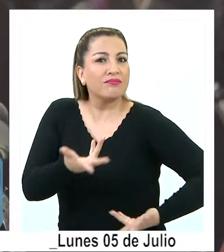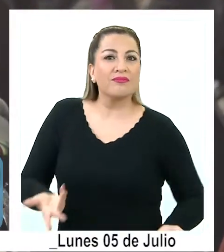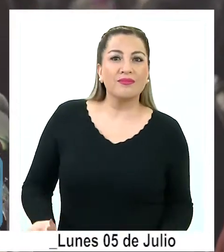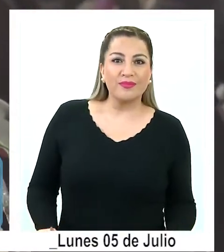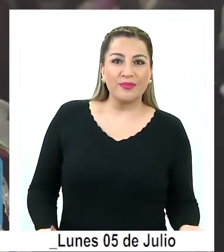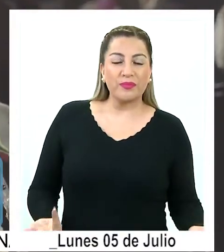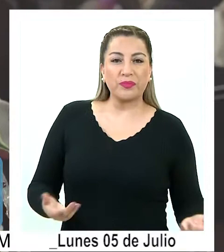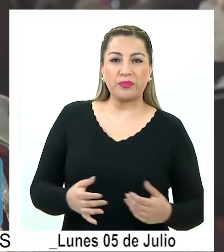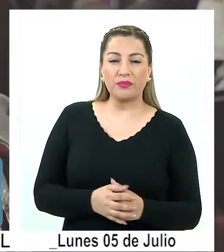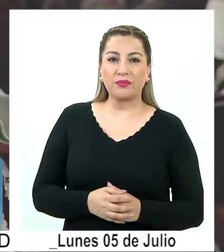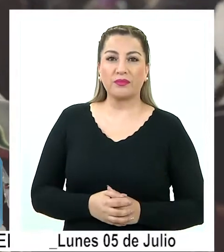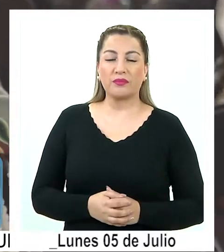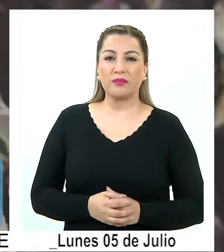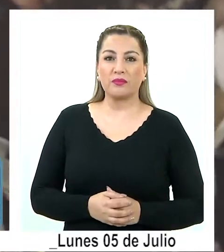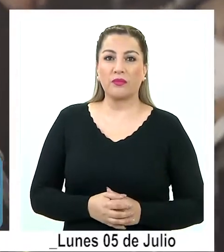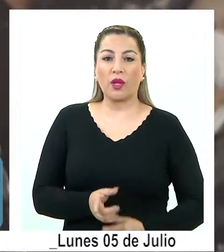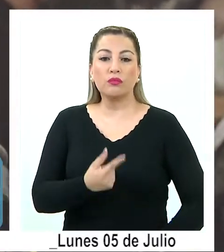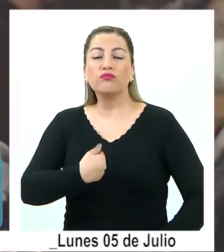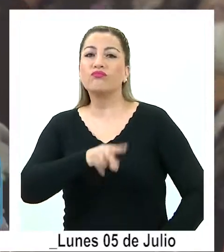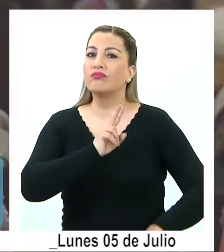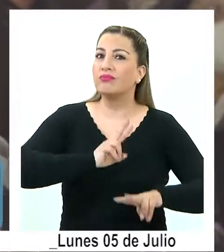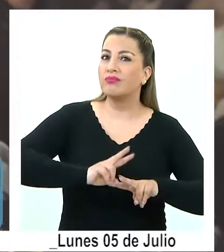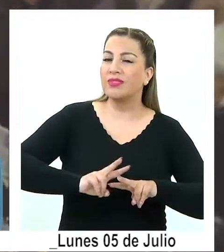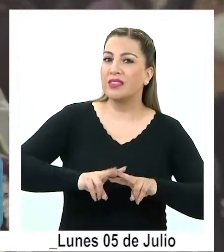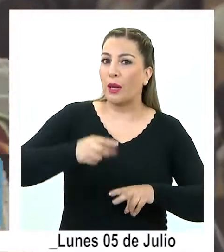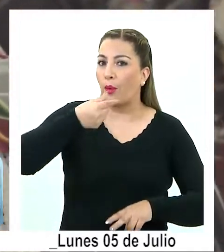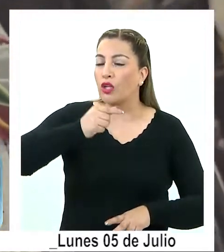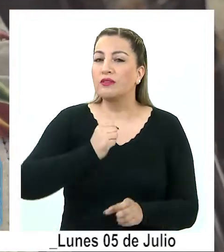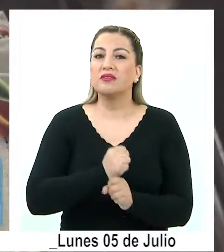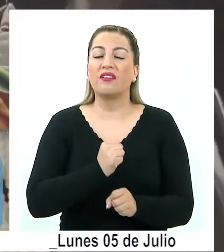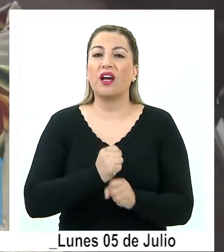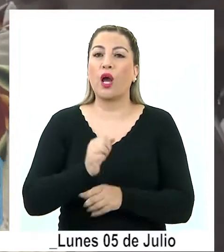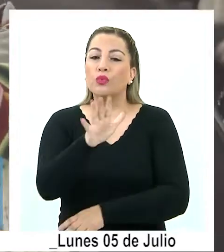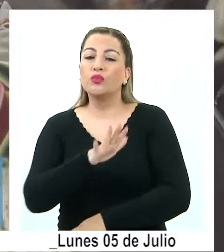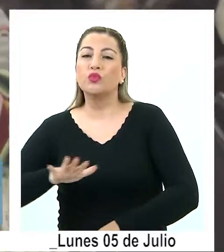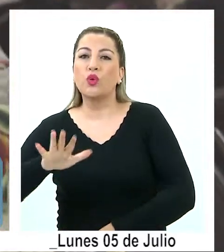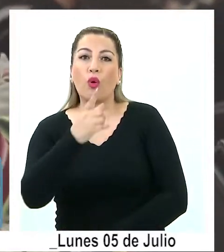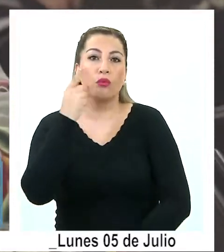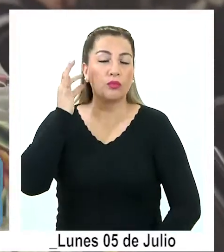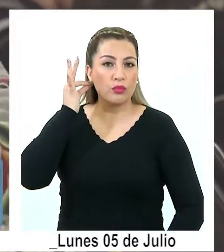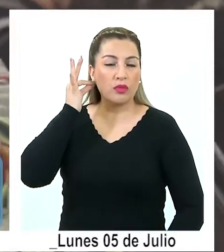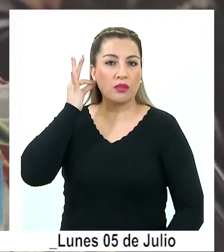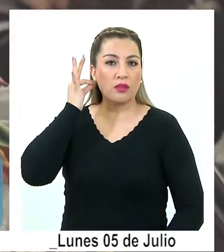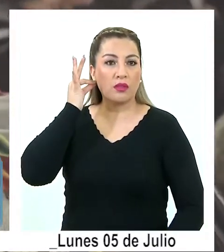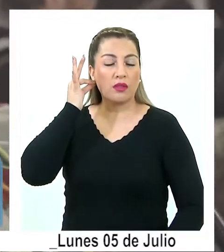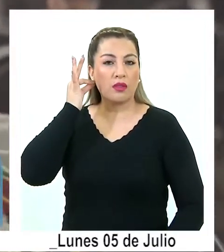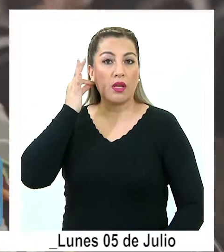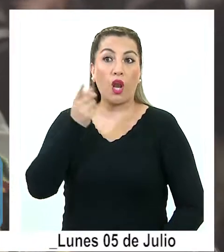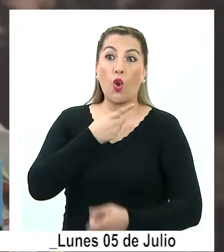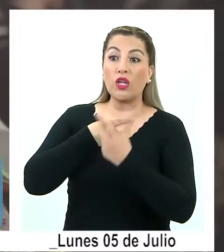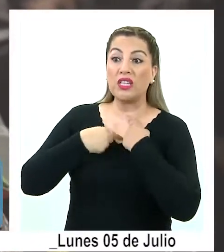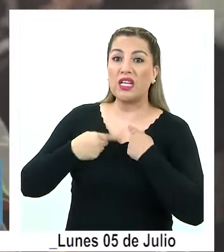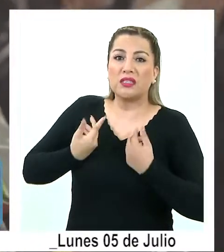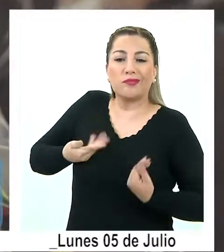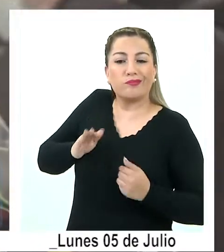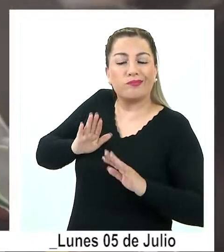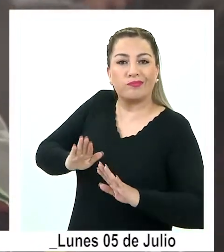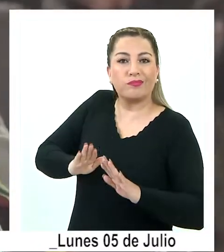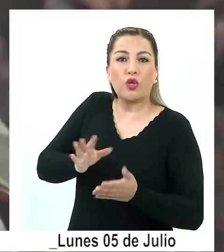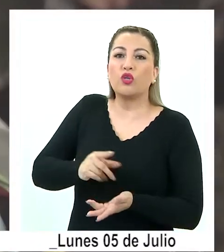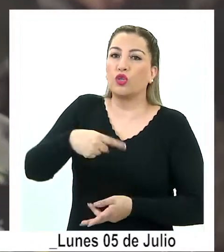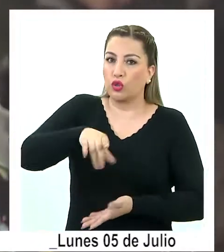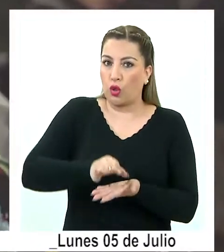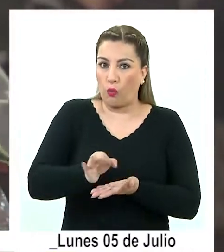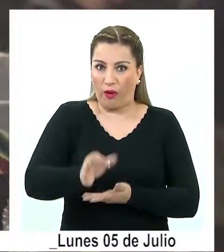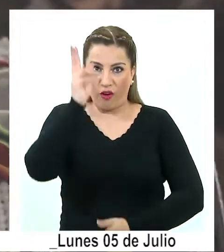de ver cómo vamos a ir trabajando en colectivo y velar por nuestros intereses como pueblo